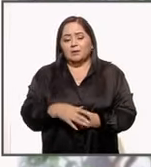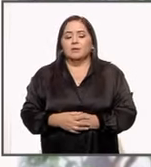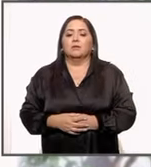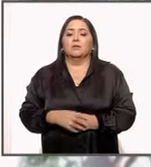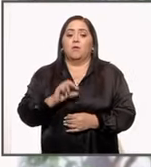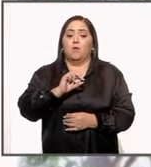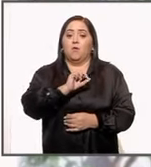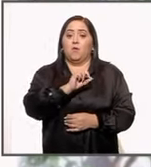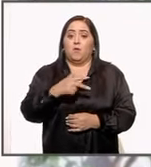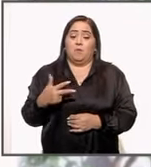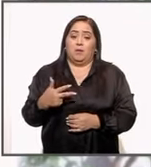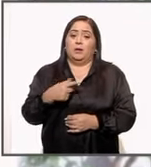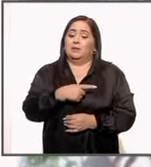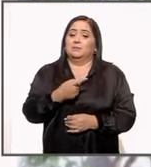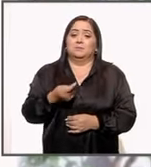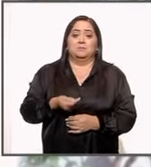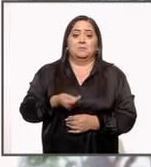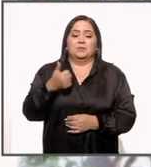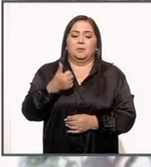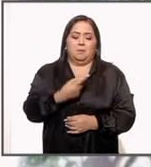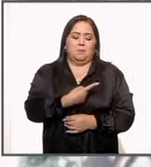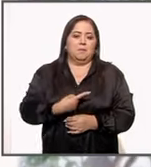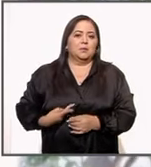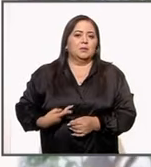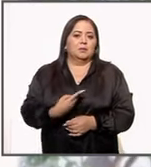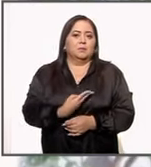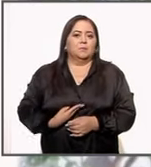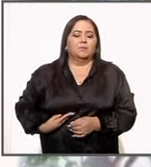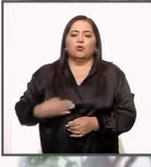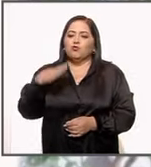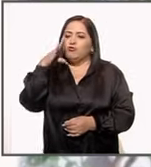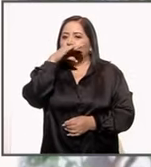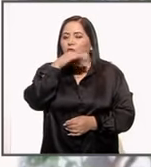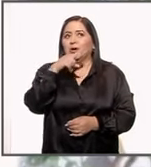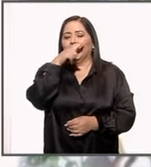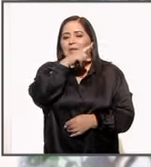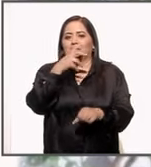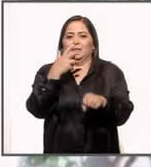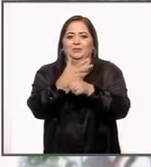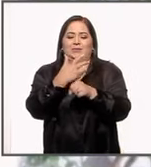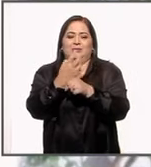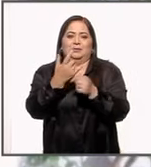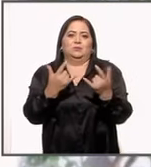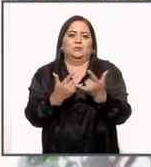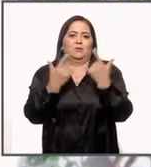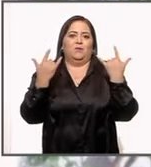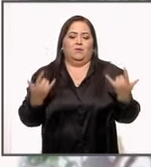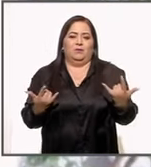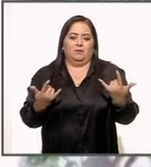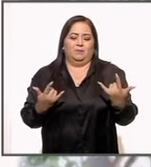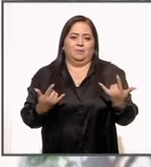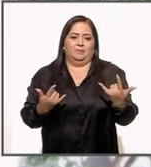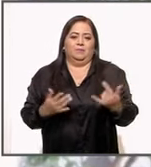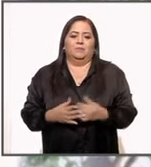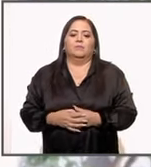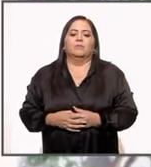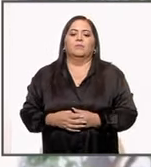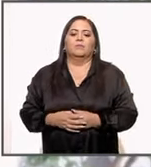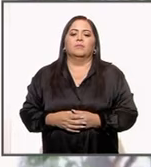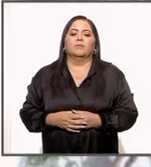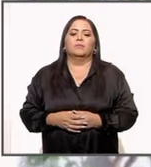Kamala es la primer vicepresidenta negra de la historia de Estados Unidos. ¿Qué